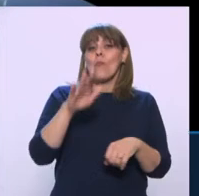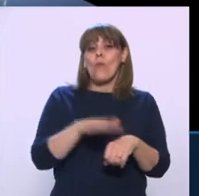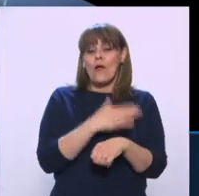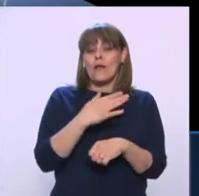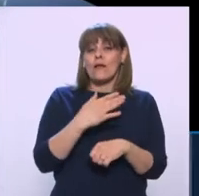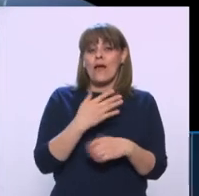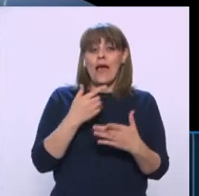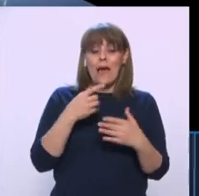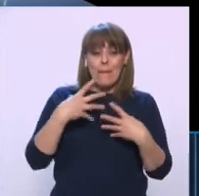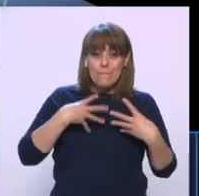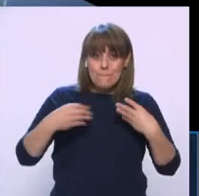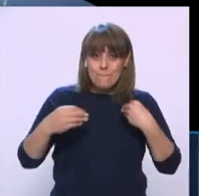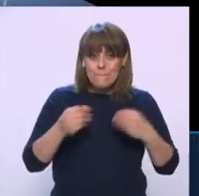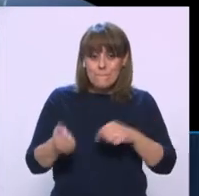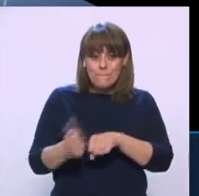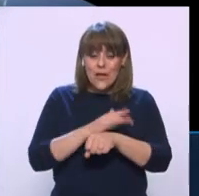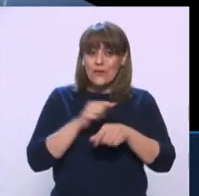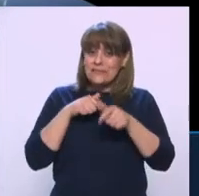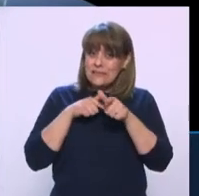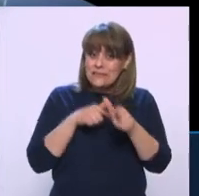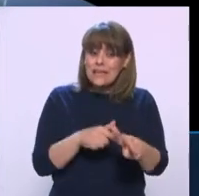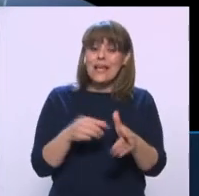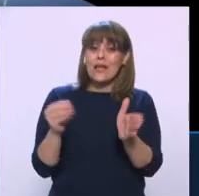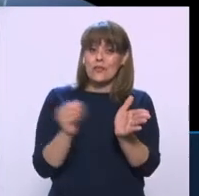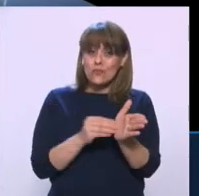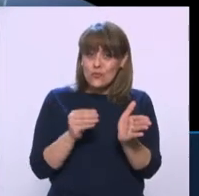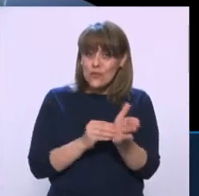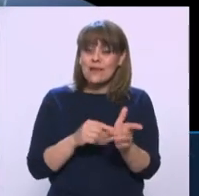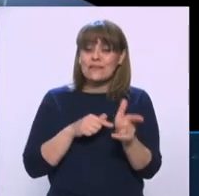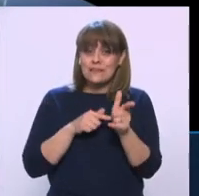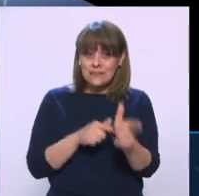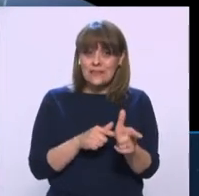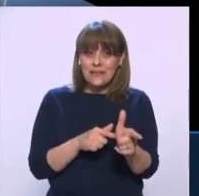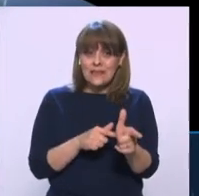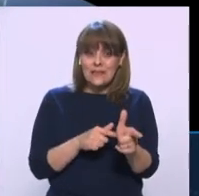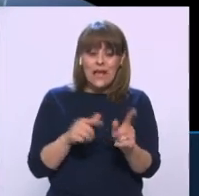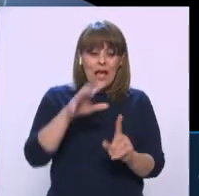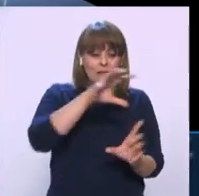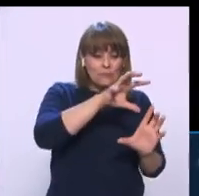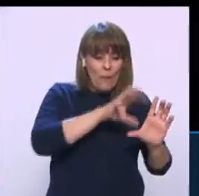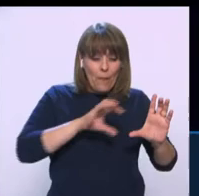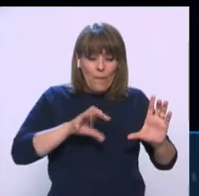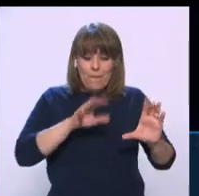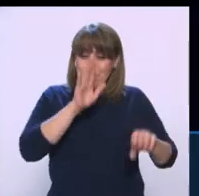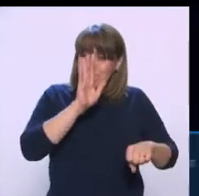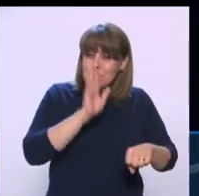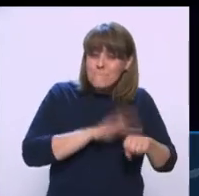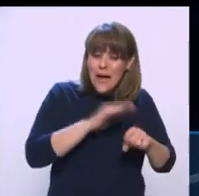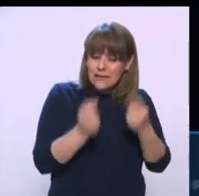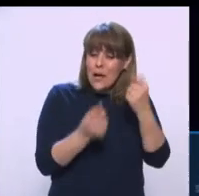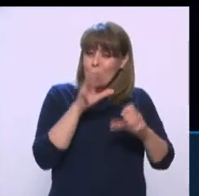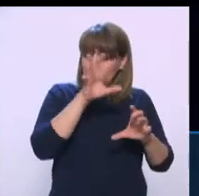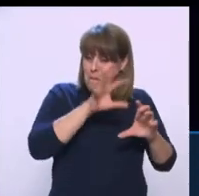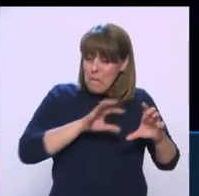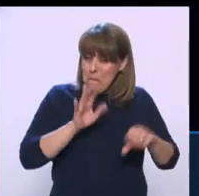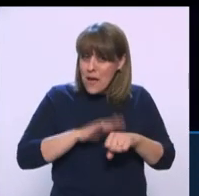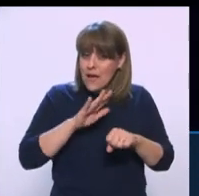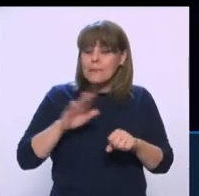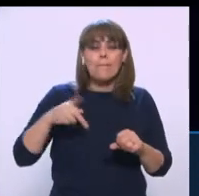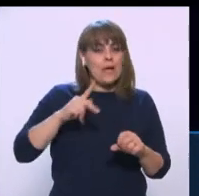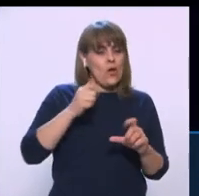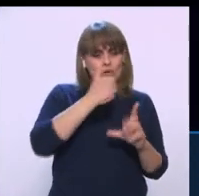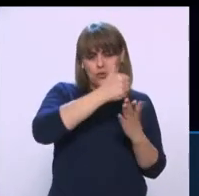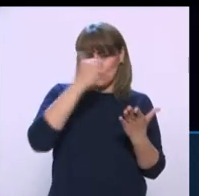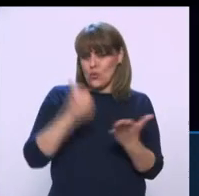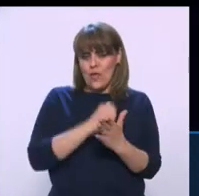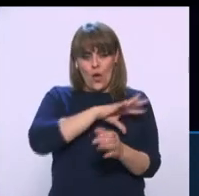circulando el virus. Tenemos una epidemia activa, se concentra en ciertas colonias, pero hay casos en toda la ciudad y